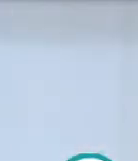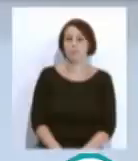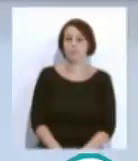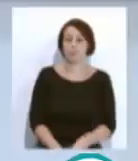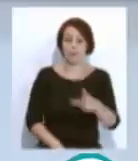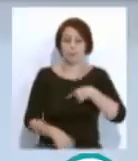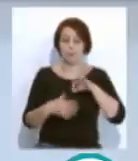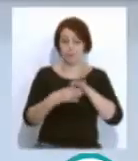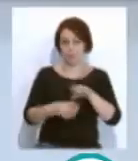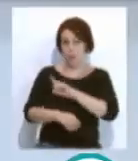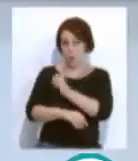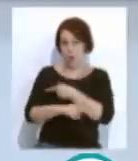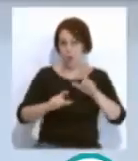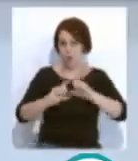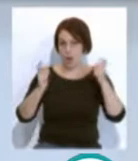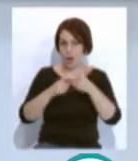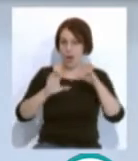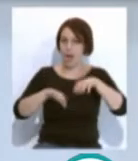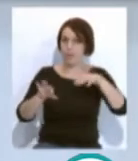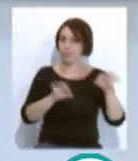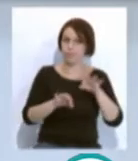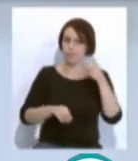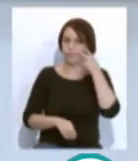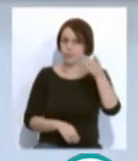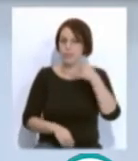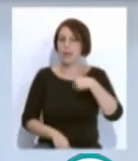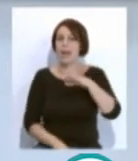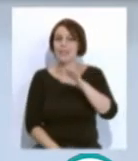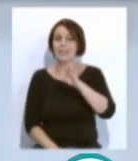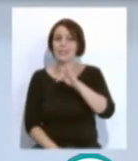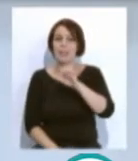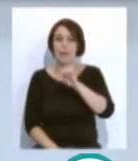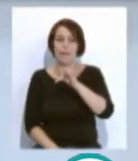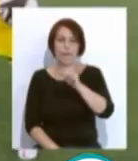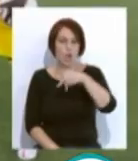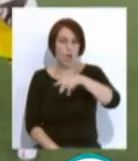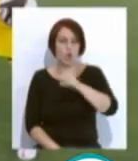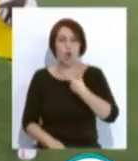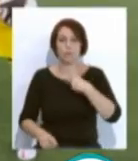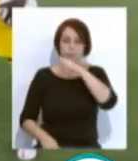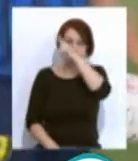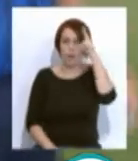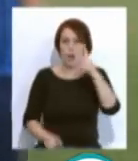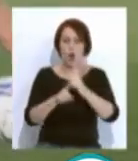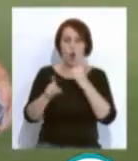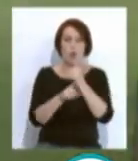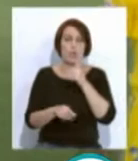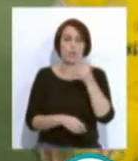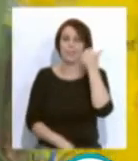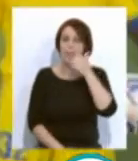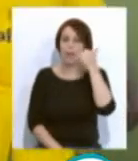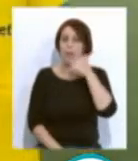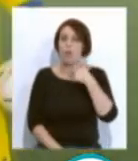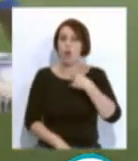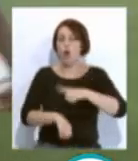Y en deportes, el conjunto cadista prepara su visita al Alfredo Estefano, que le medirá al Real Madrid el próximo sábado a